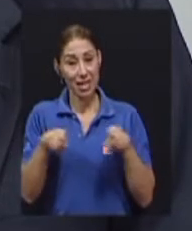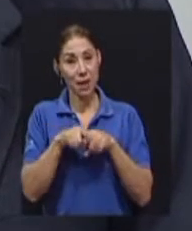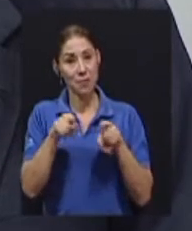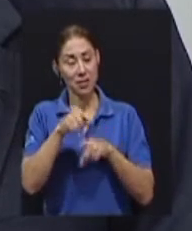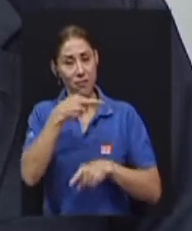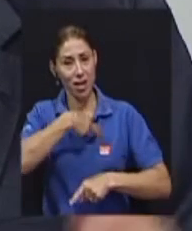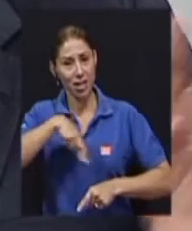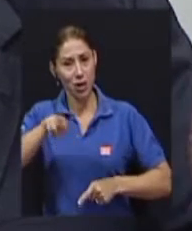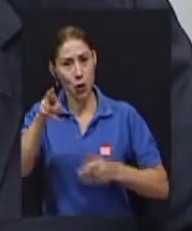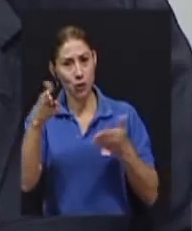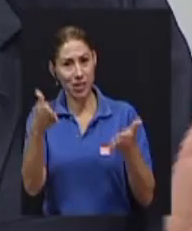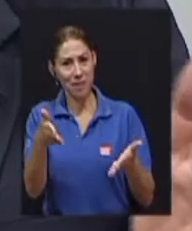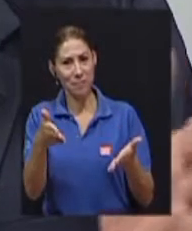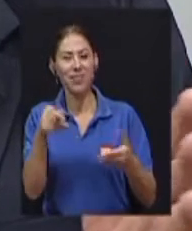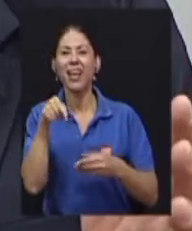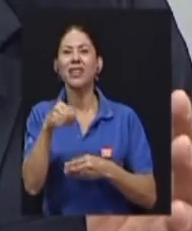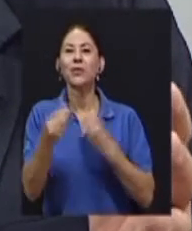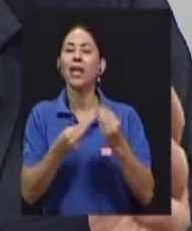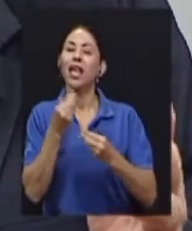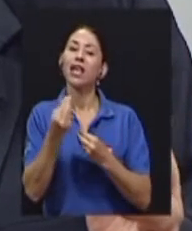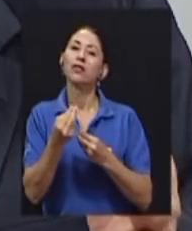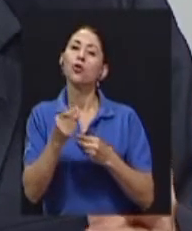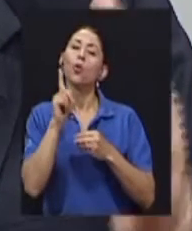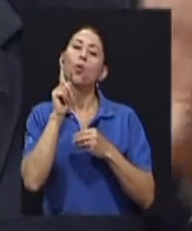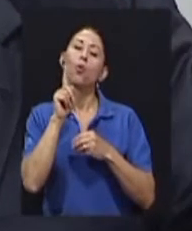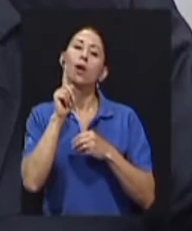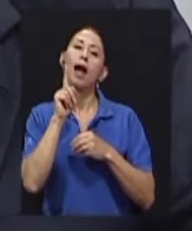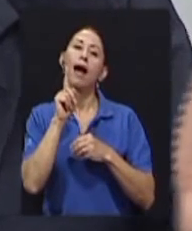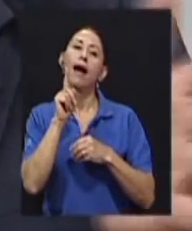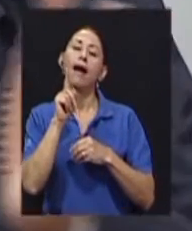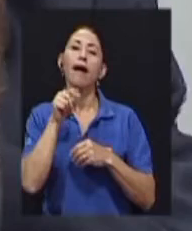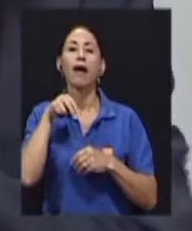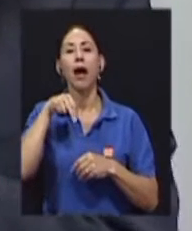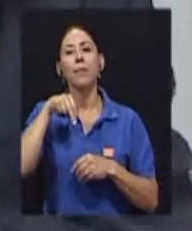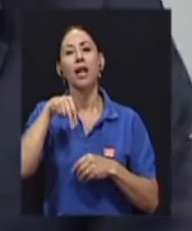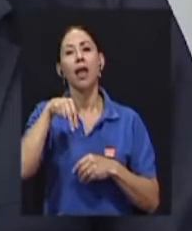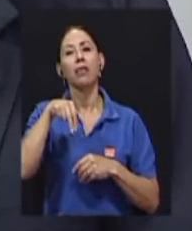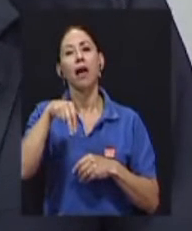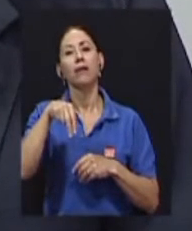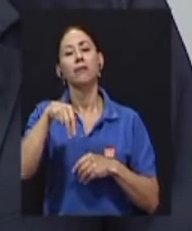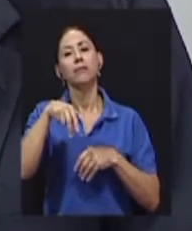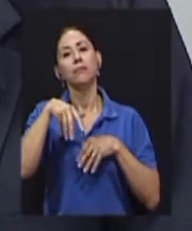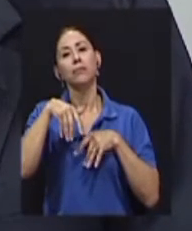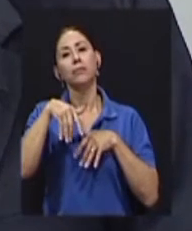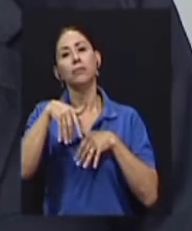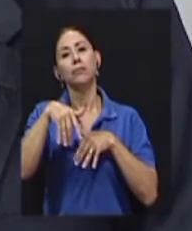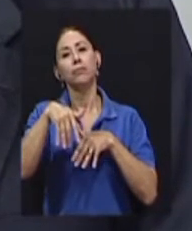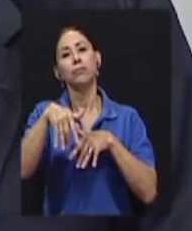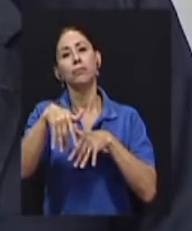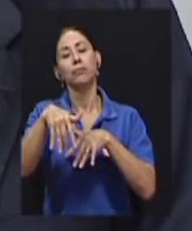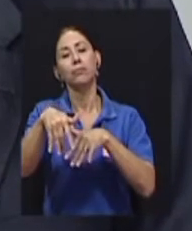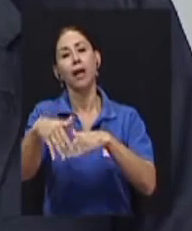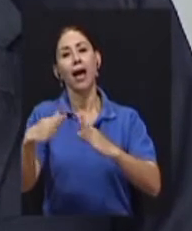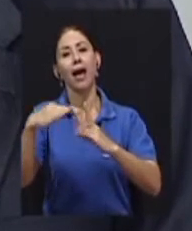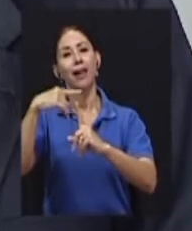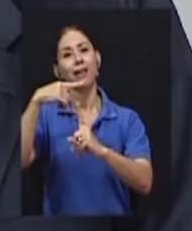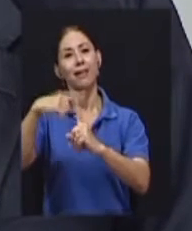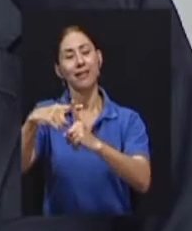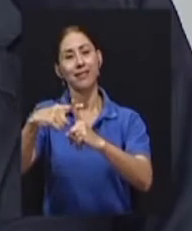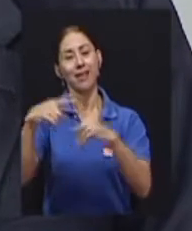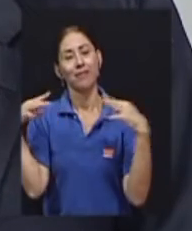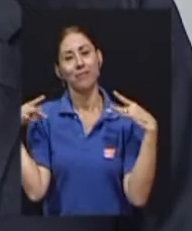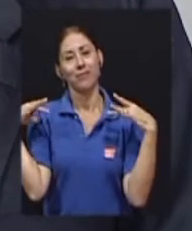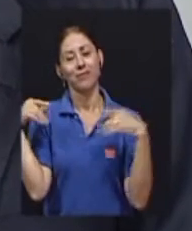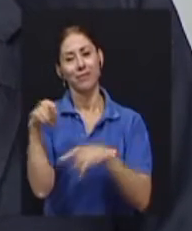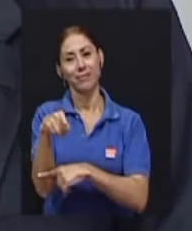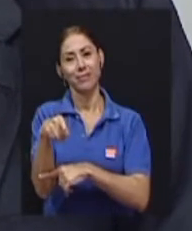que era una caminata peregrinación hacia la Basílica que arrancaba precisamente a la altura